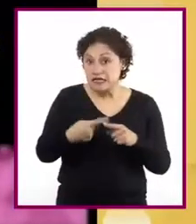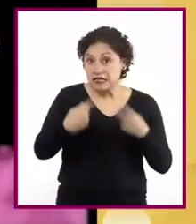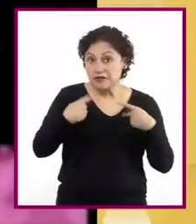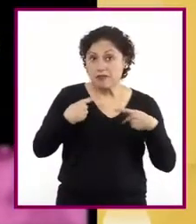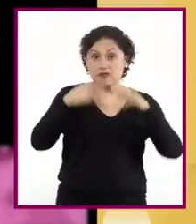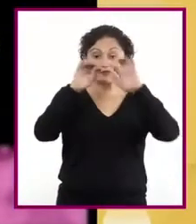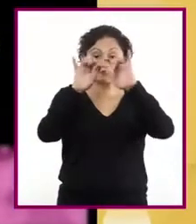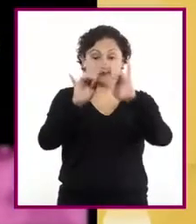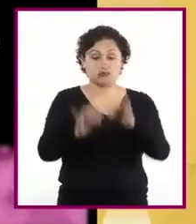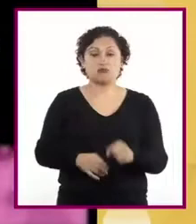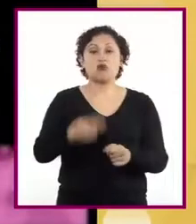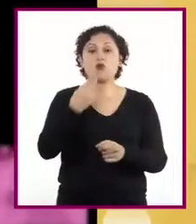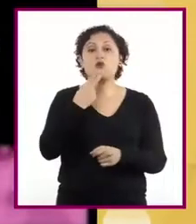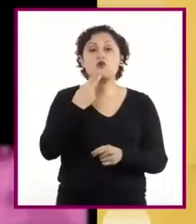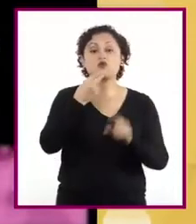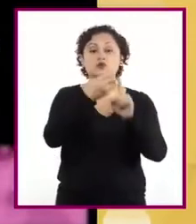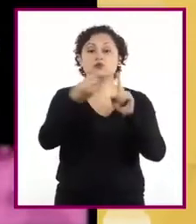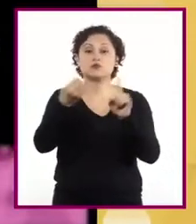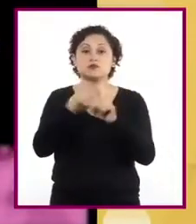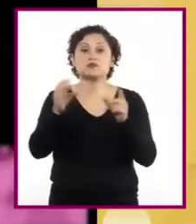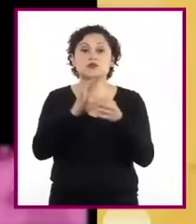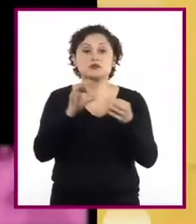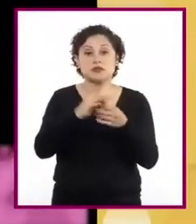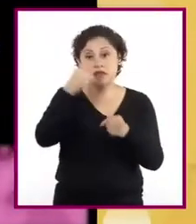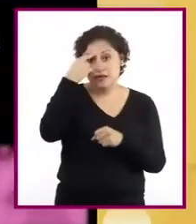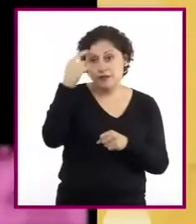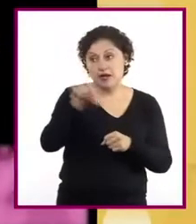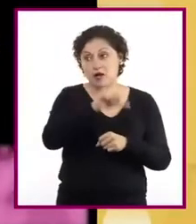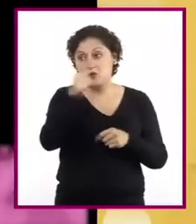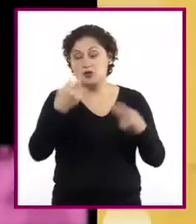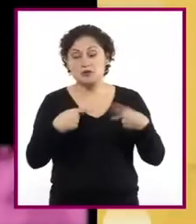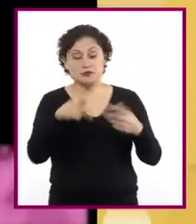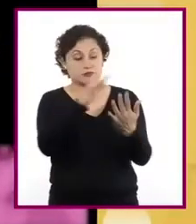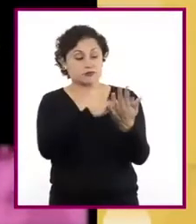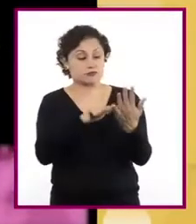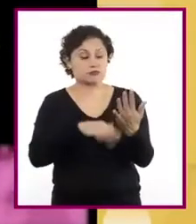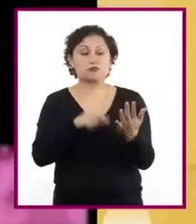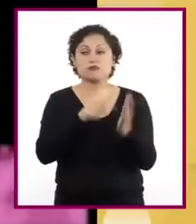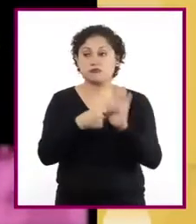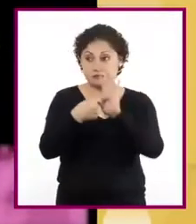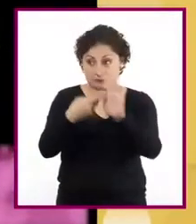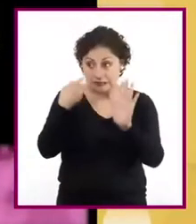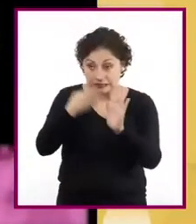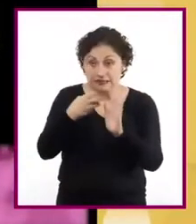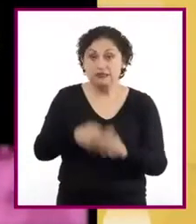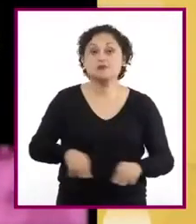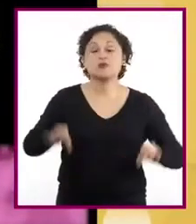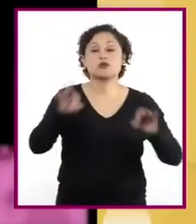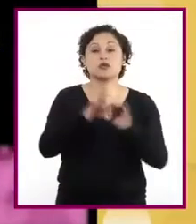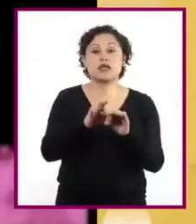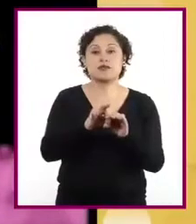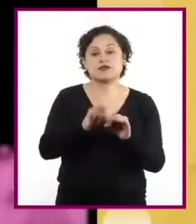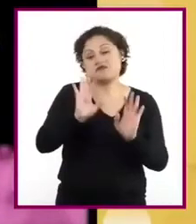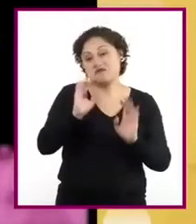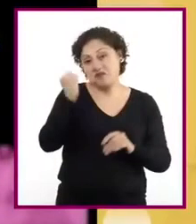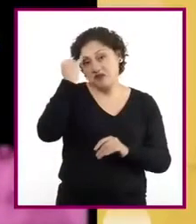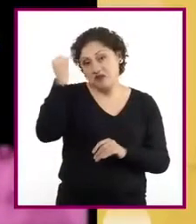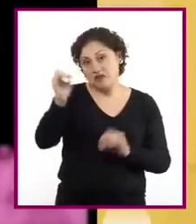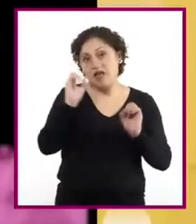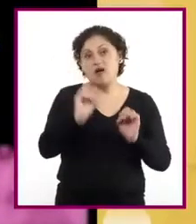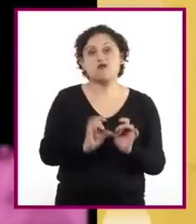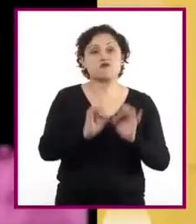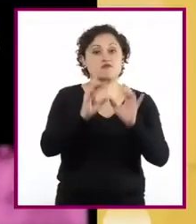explicativas para presentar al lector información que quiere enfatizar, ya sea una idea o una situación.